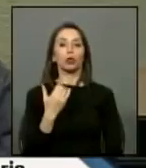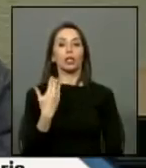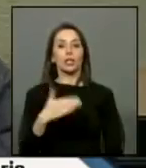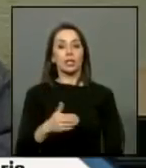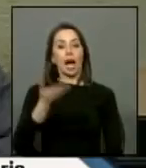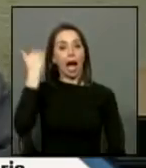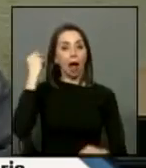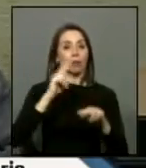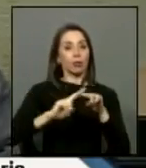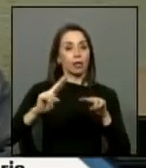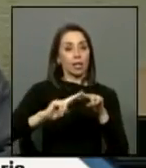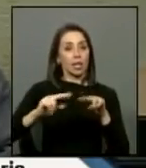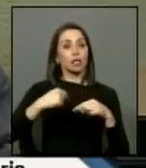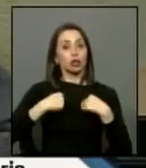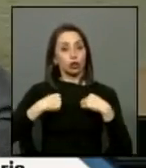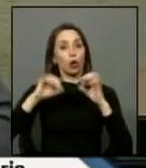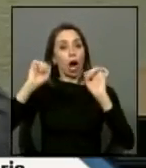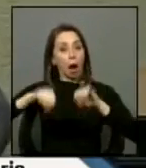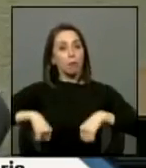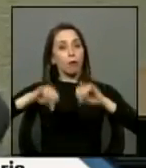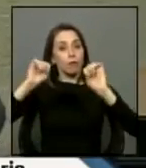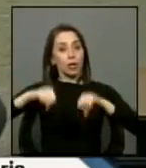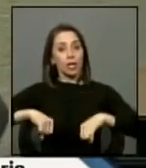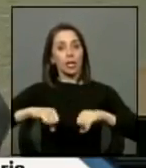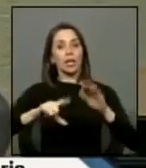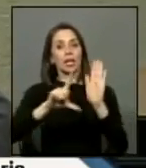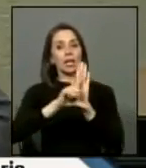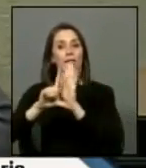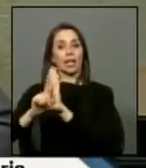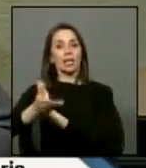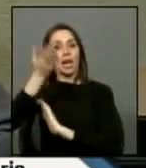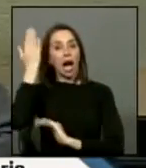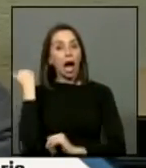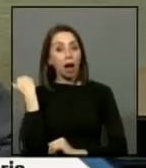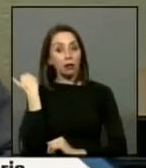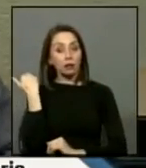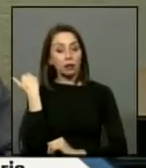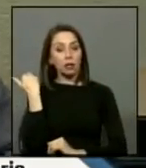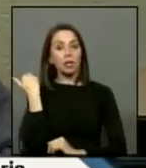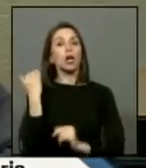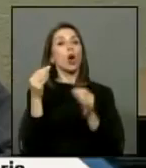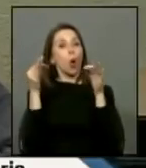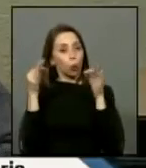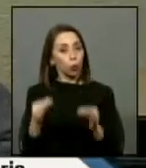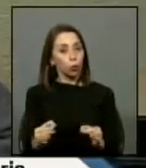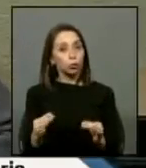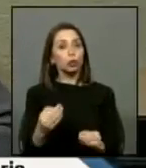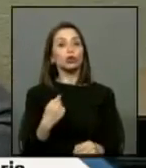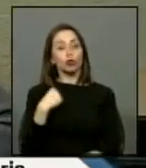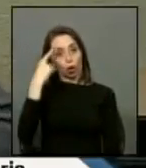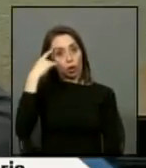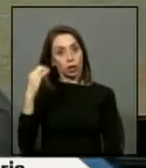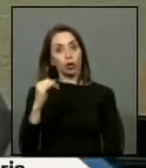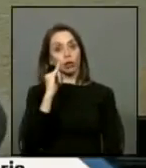reparaciones que yo mismo he aprobado en leyes anteriores con justicia porque creo sinceramente y por eso las he aprobado